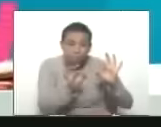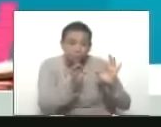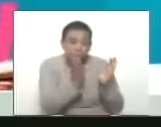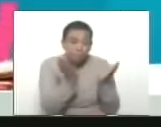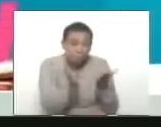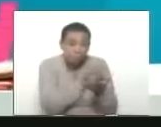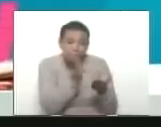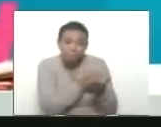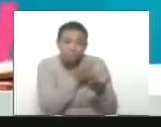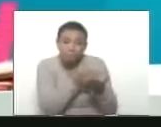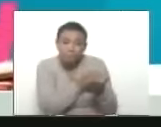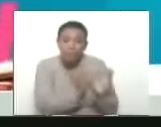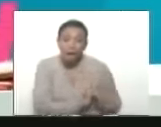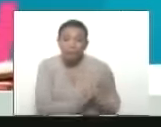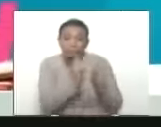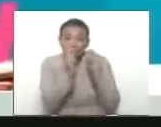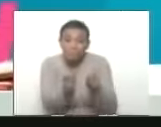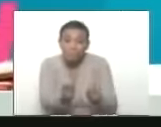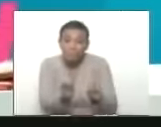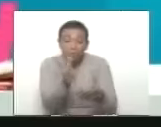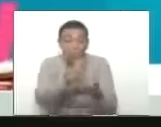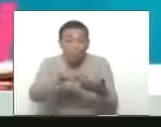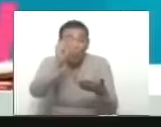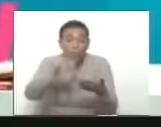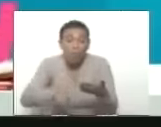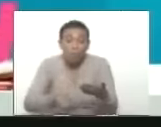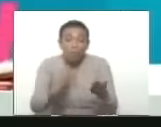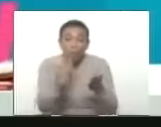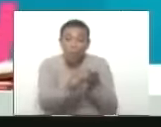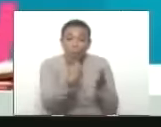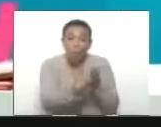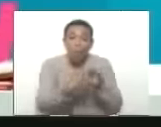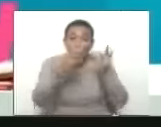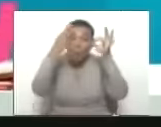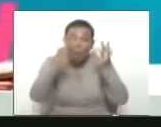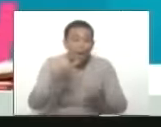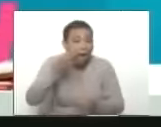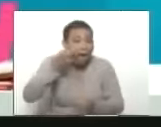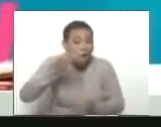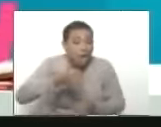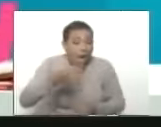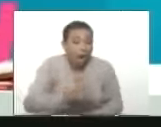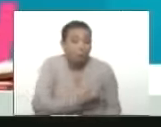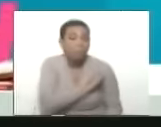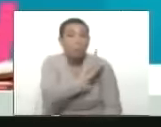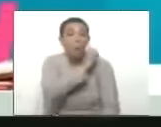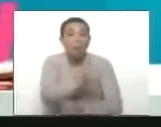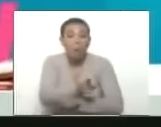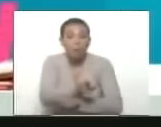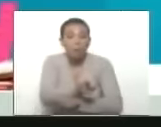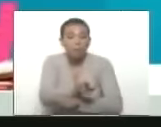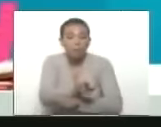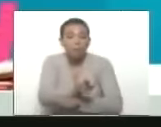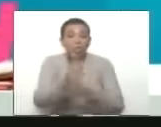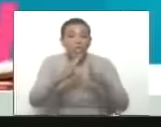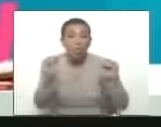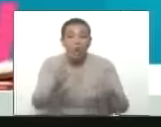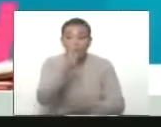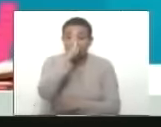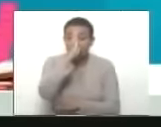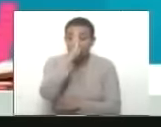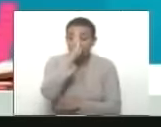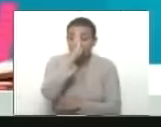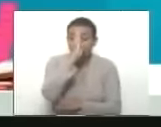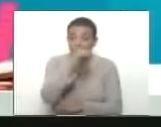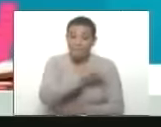he decidido y he firmado en decreto oficial la obligatoriedad de que toda la banca pública